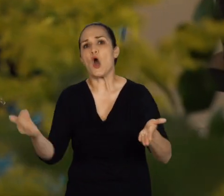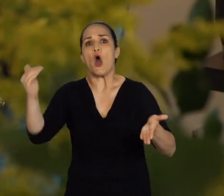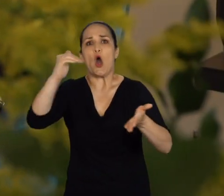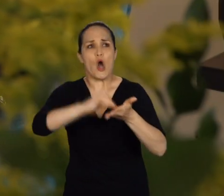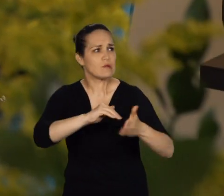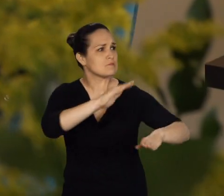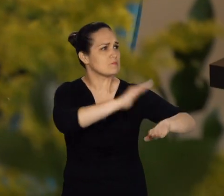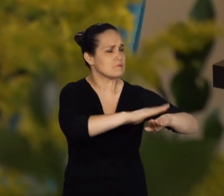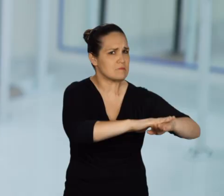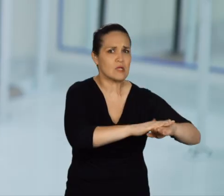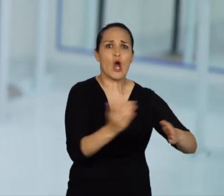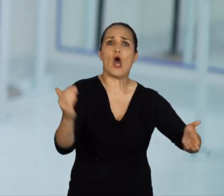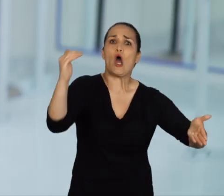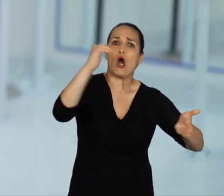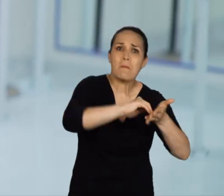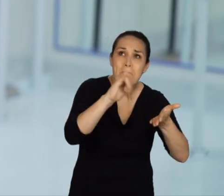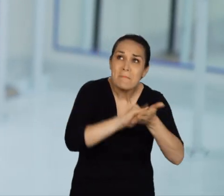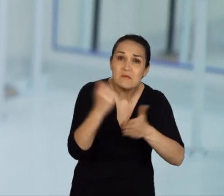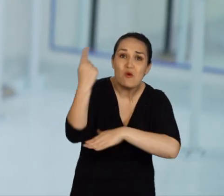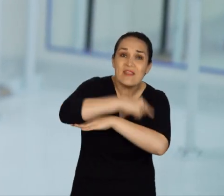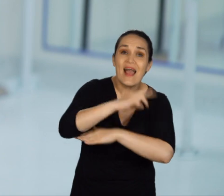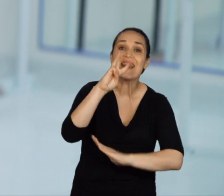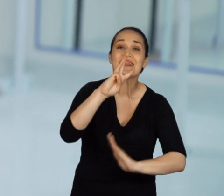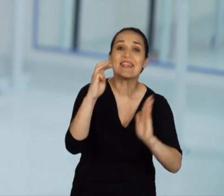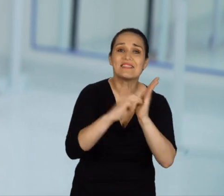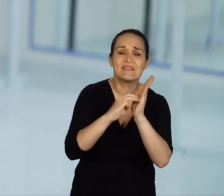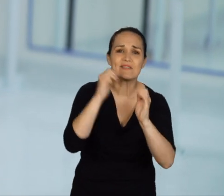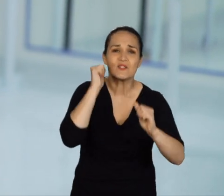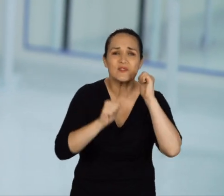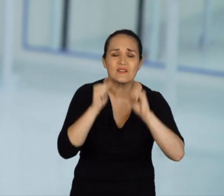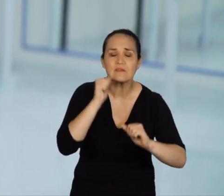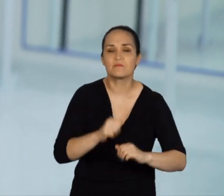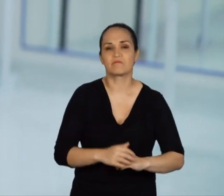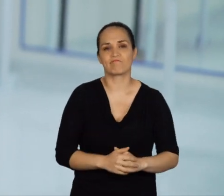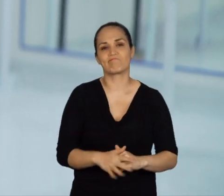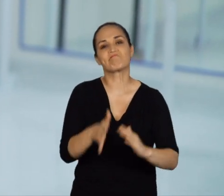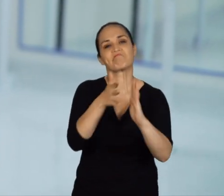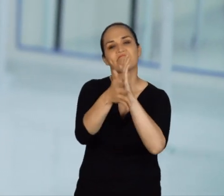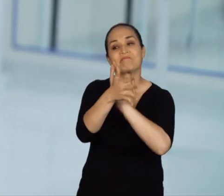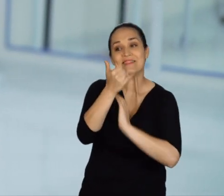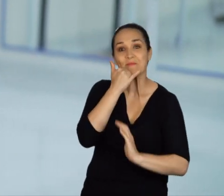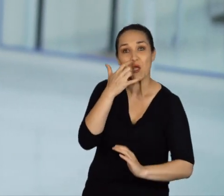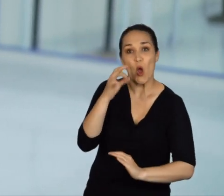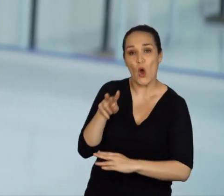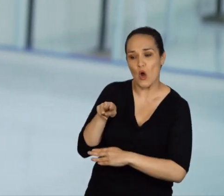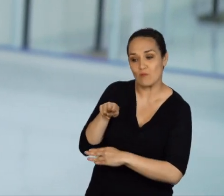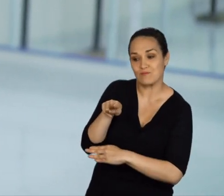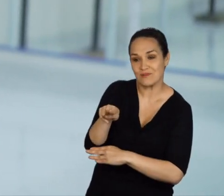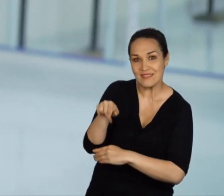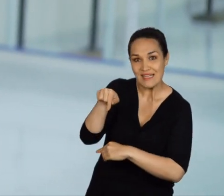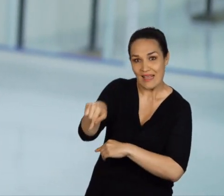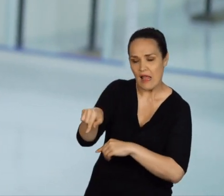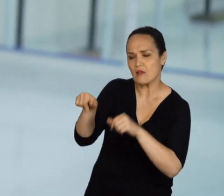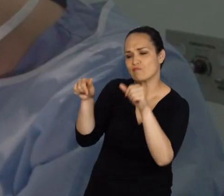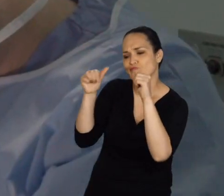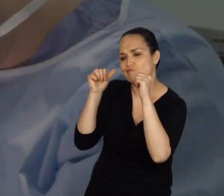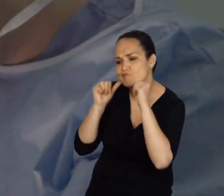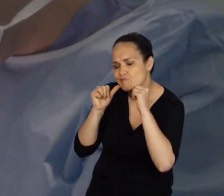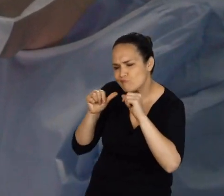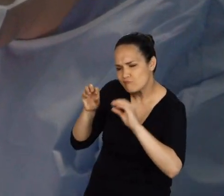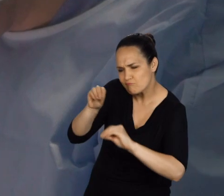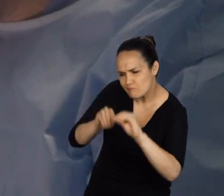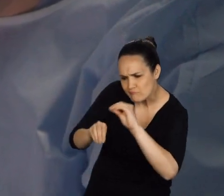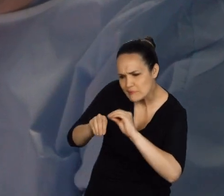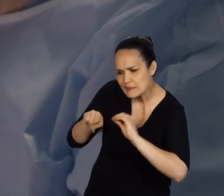llamaron tercera cirugía. Para el caso puntual de Don Hugo, el hueso, digamos que no estaba recibiendo una buena cantidad de irrigación sanguínea.